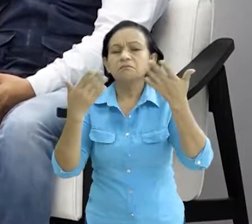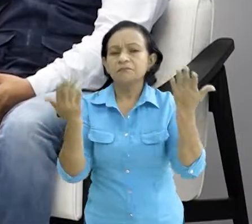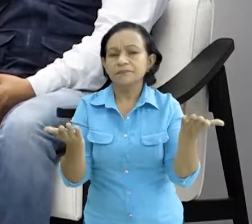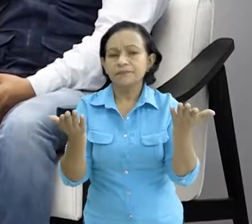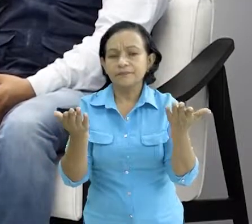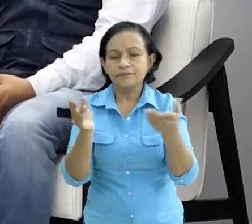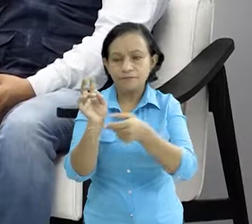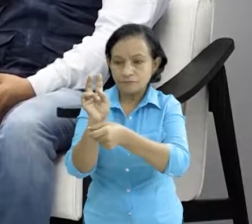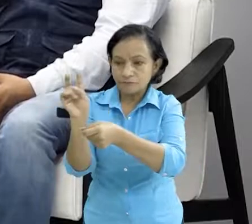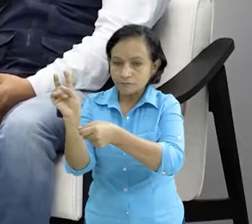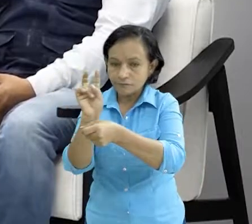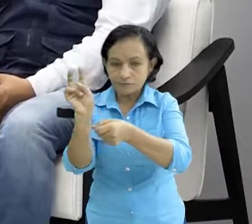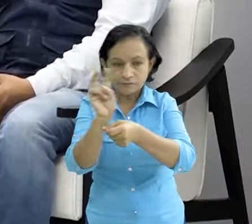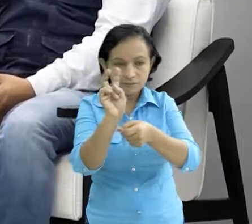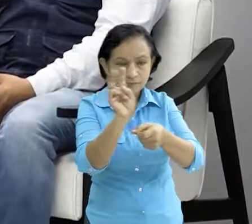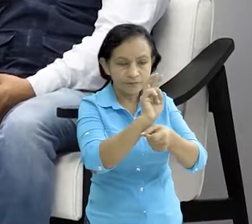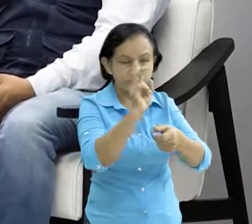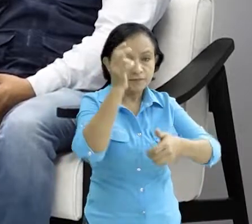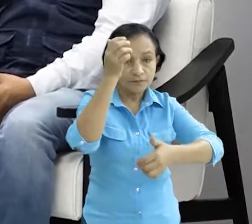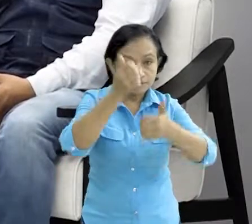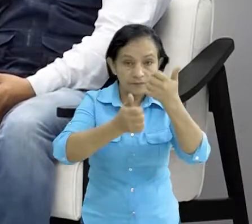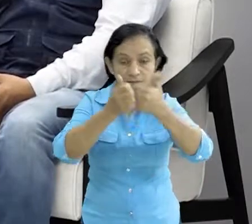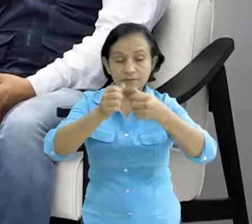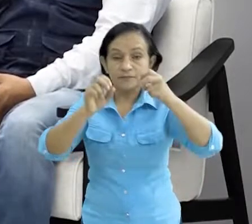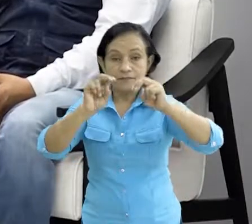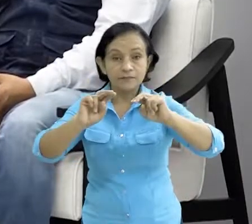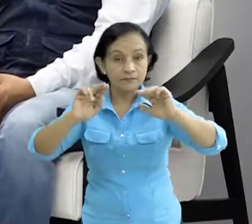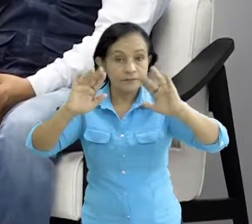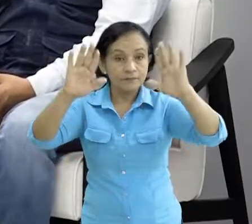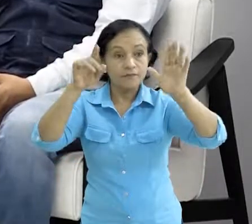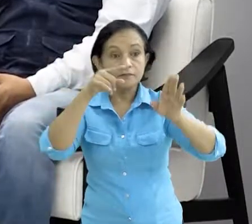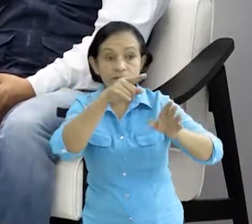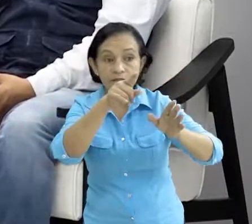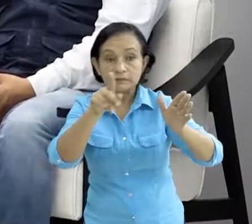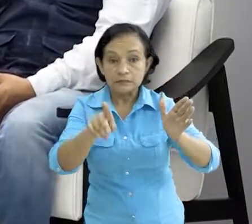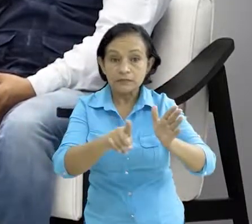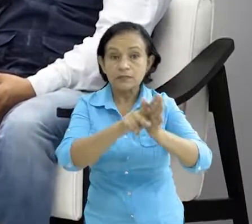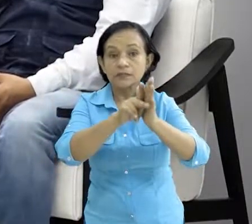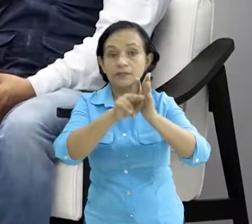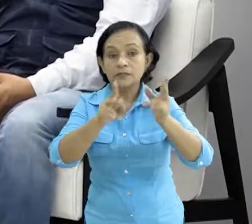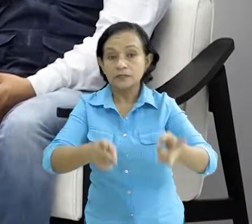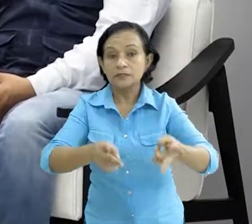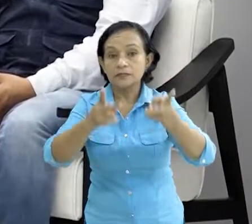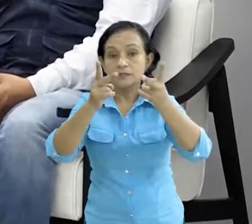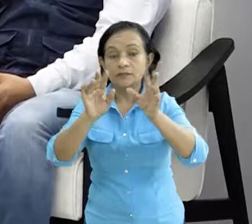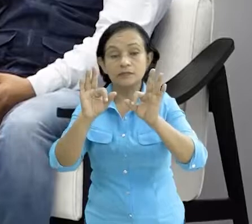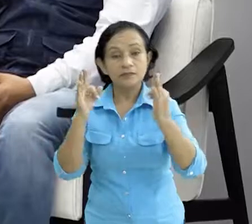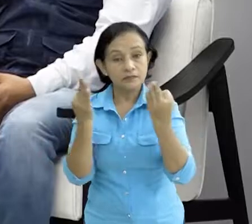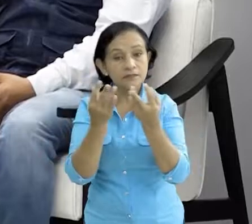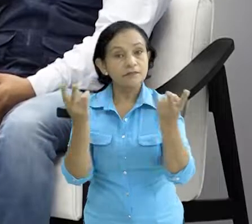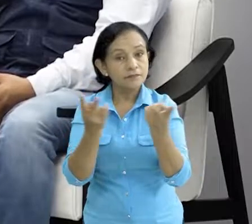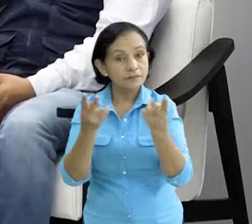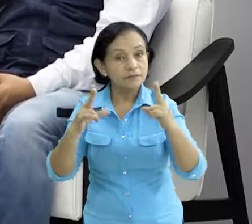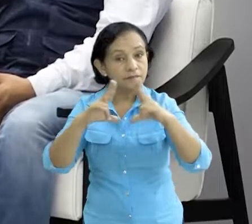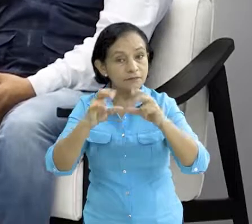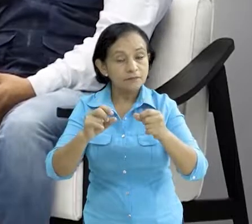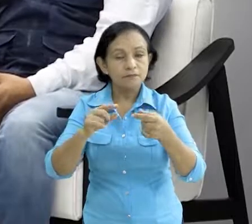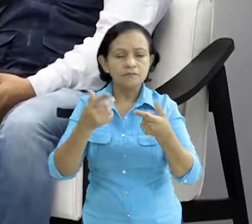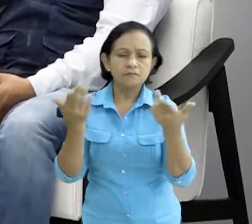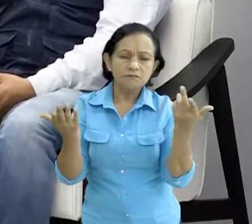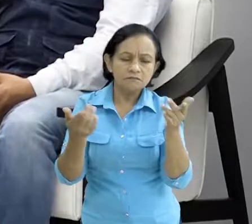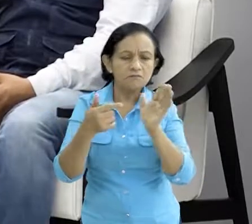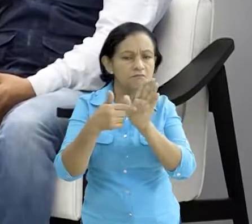vigilar todos aquellos fenómenos que puedan poner en riesgo la seguridad de las familias nicaragüenses, ya sean